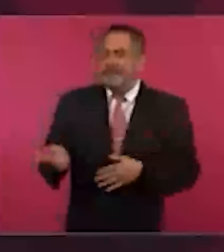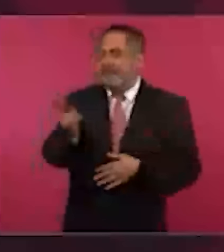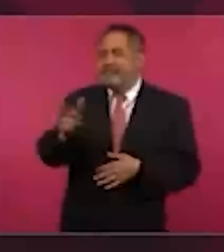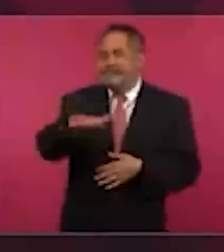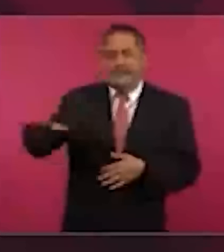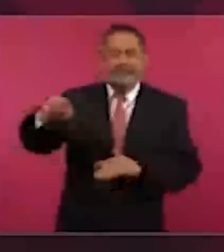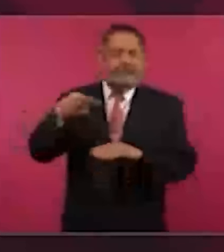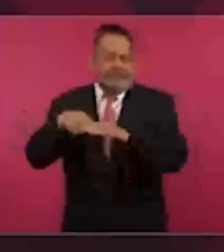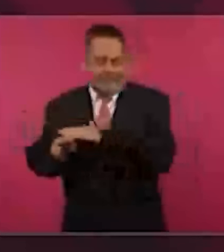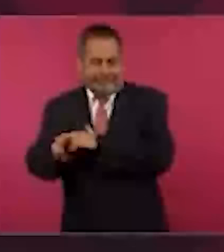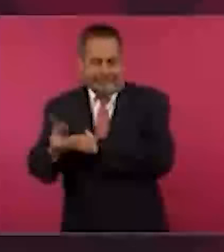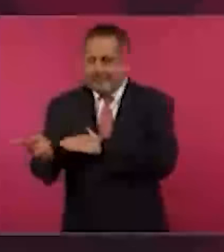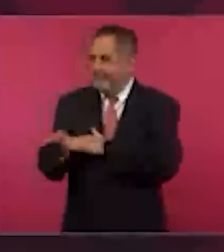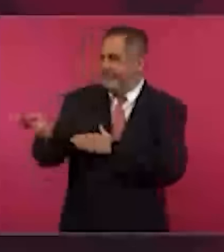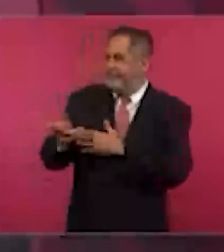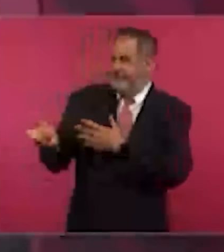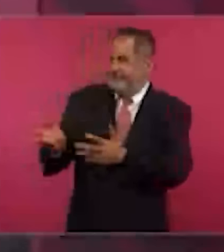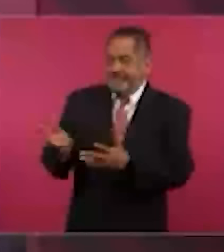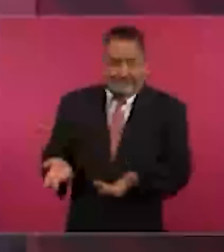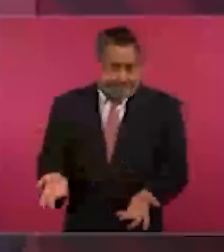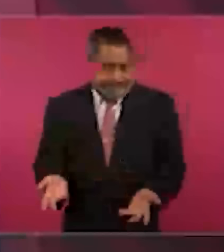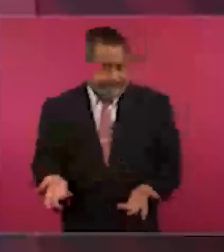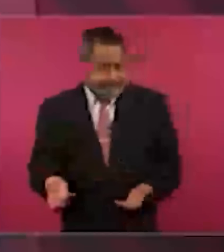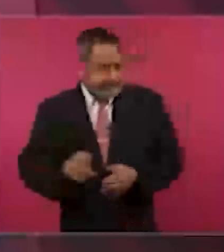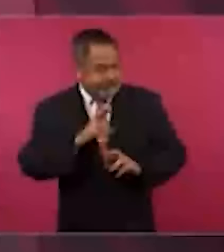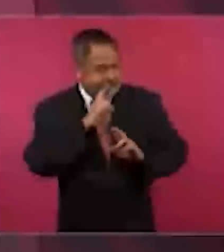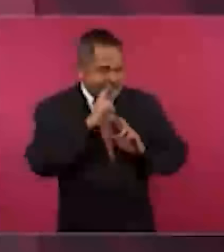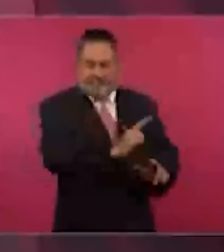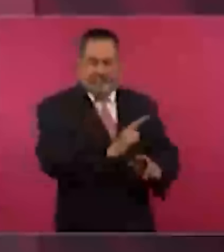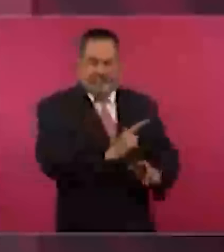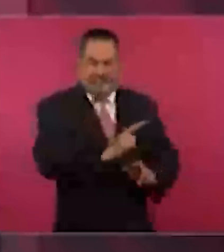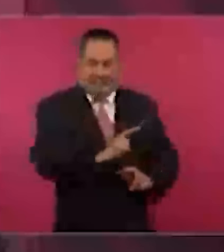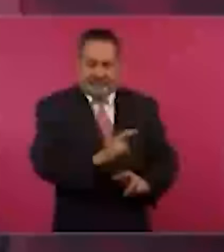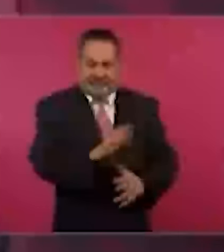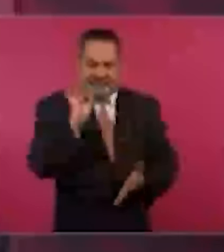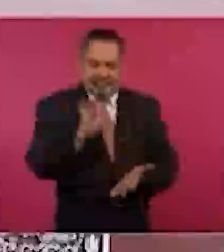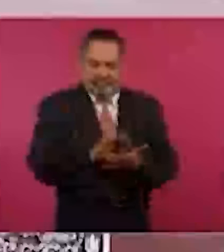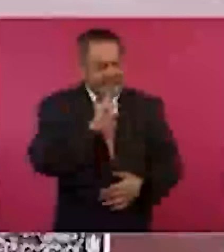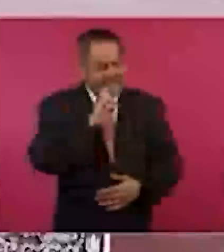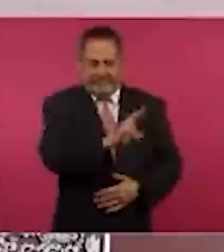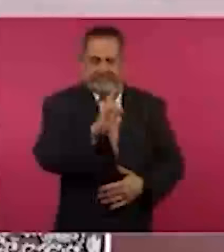ya está la respuesta.